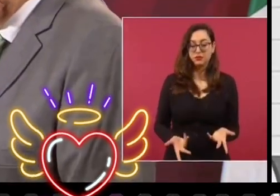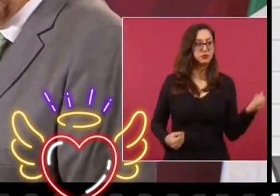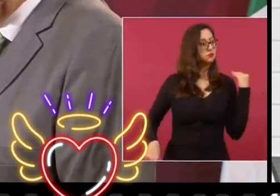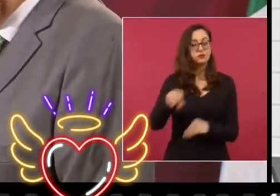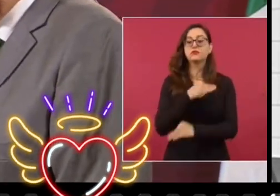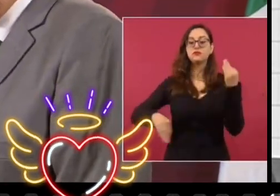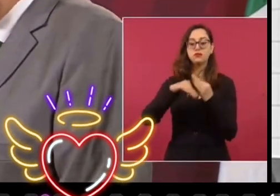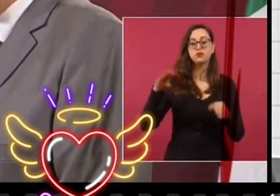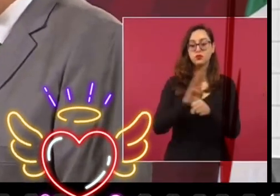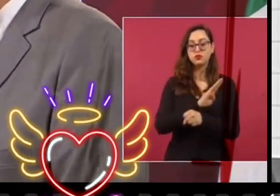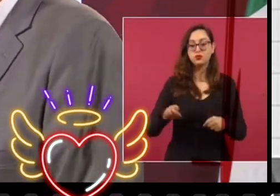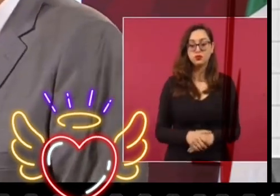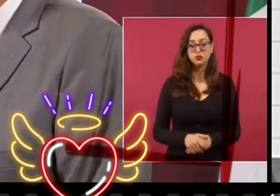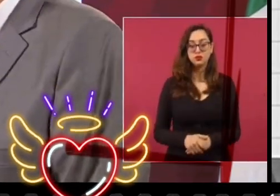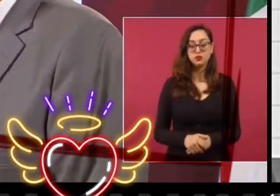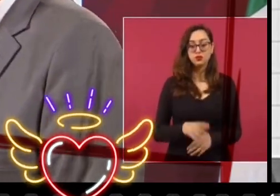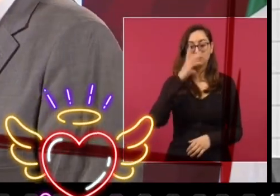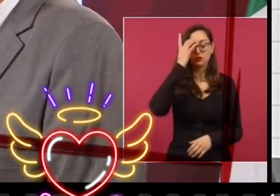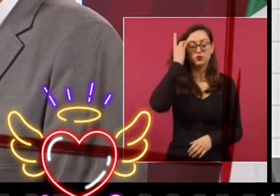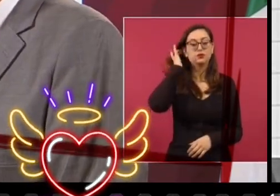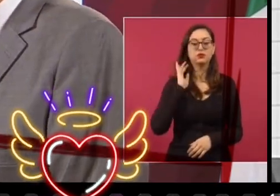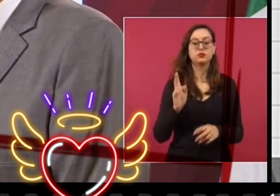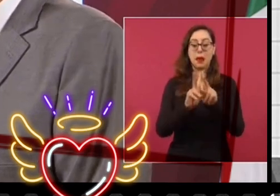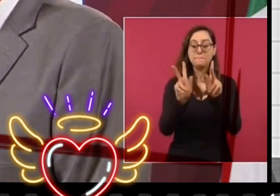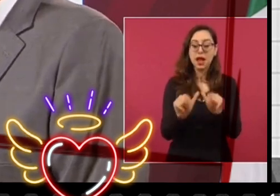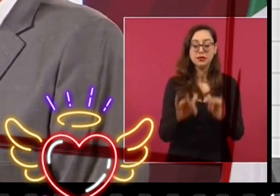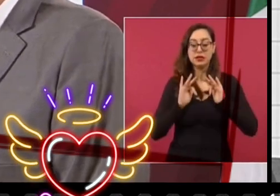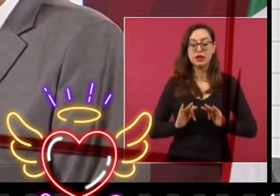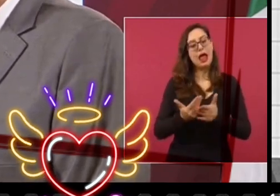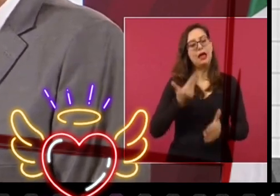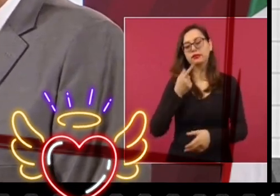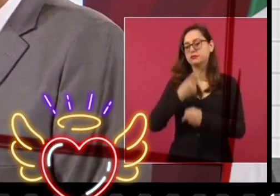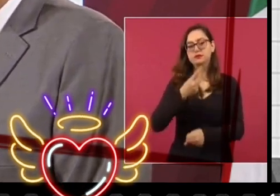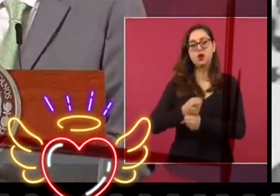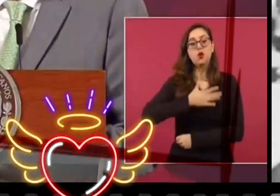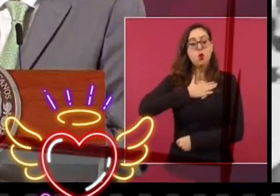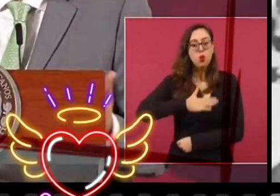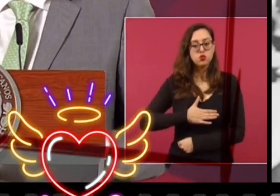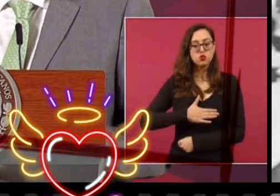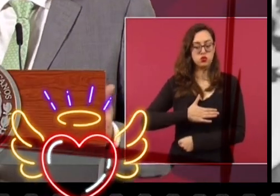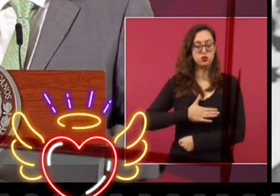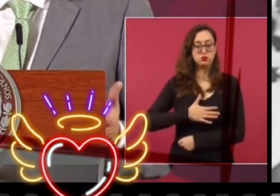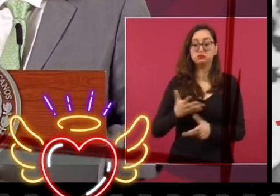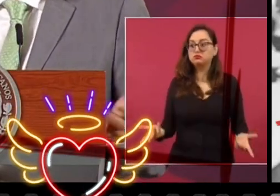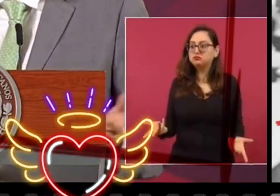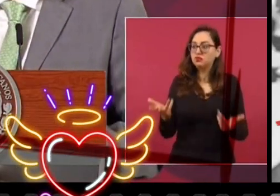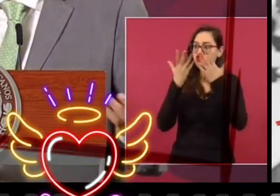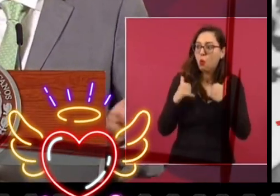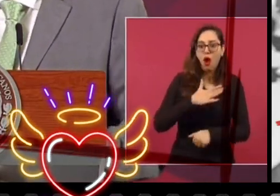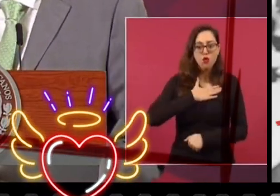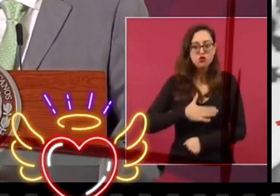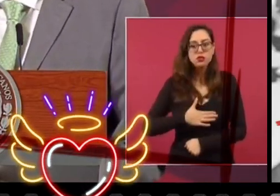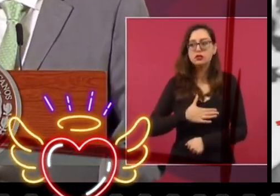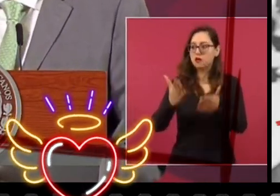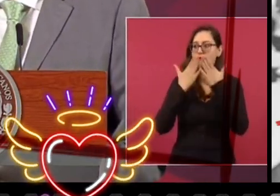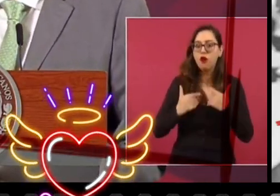Porque esto es lo que da la paz. La paz es fruto de la justicia. Un país en crisis económica,